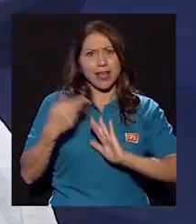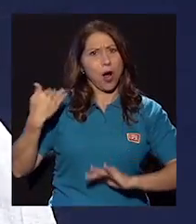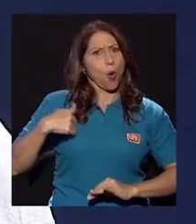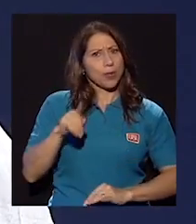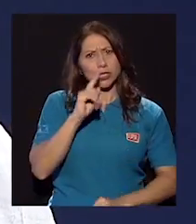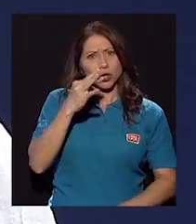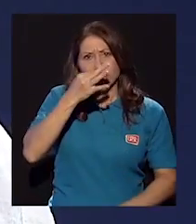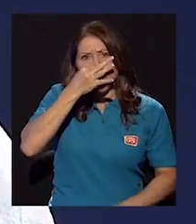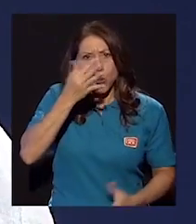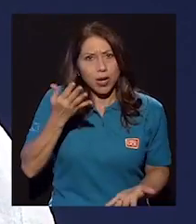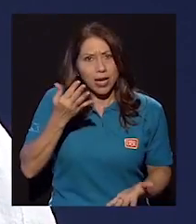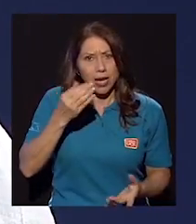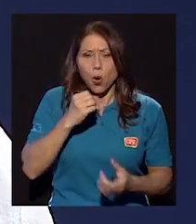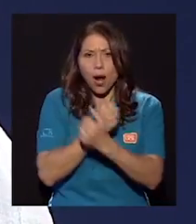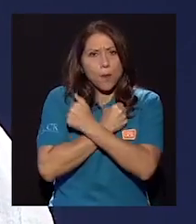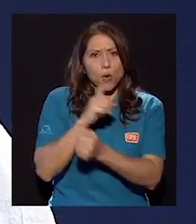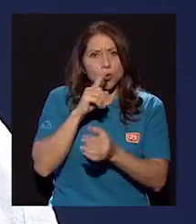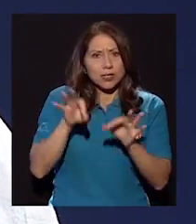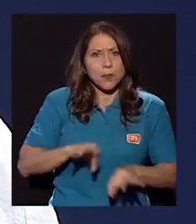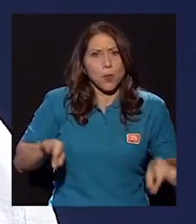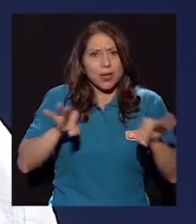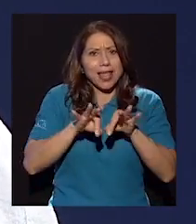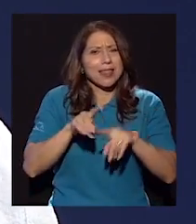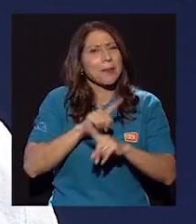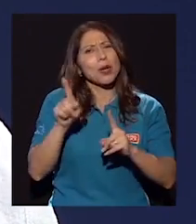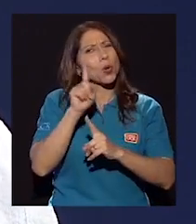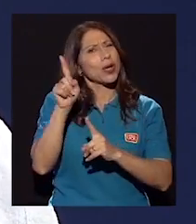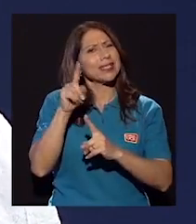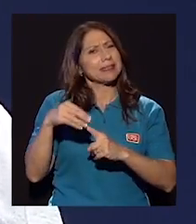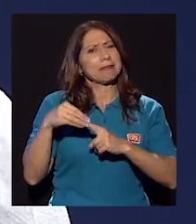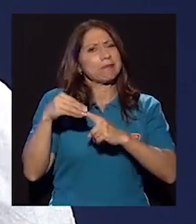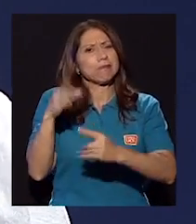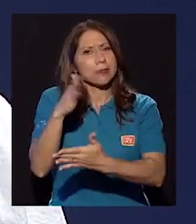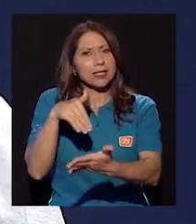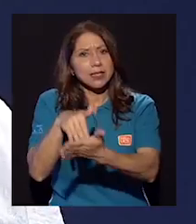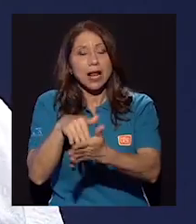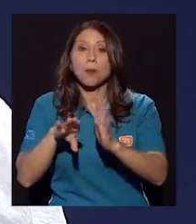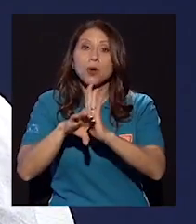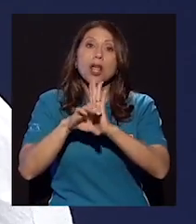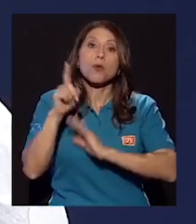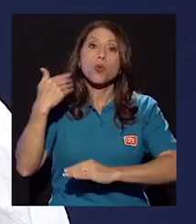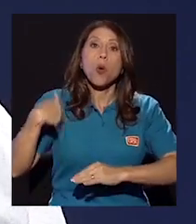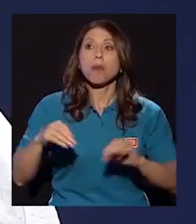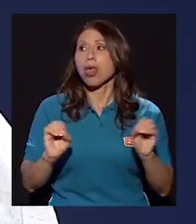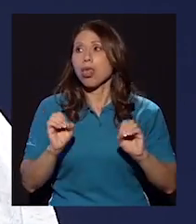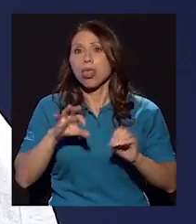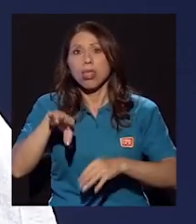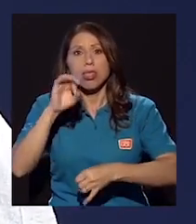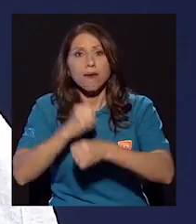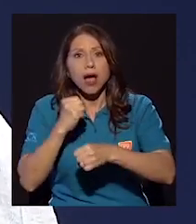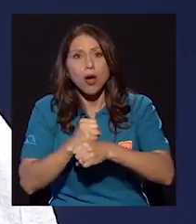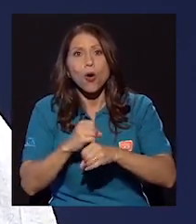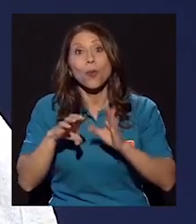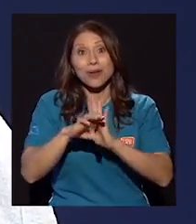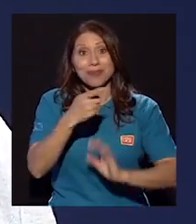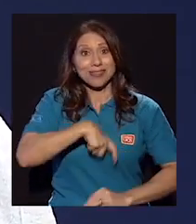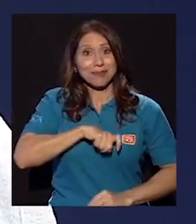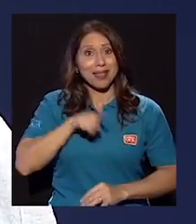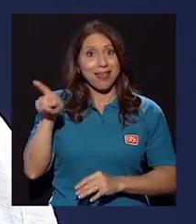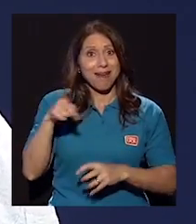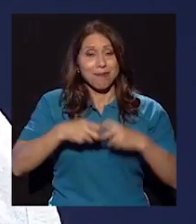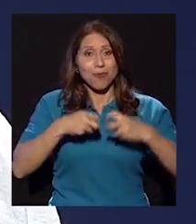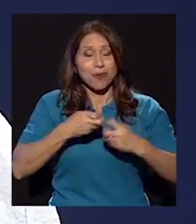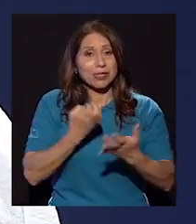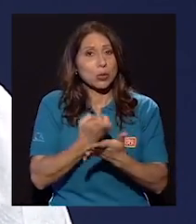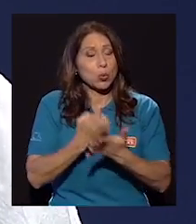importante, pero no es tan central. Un hombre que no tiene un trabajo, por ejemplo, ahora que en España venimos de una etapa de crisis económica muy